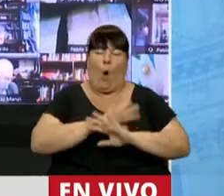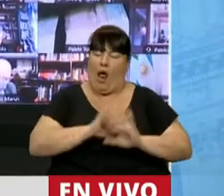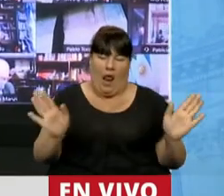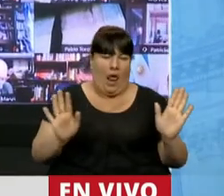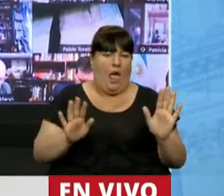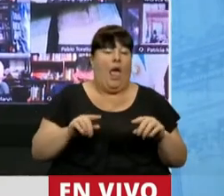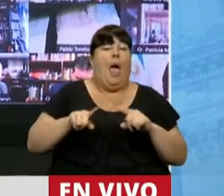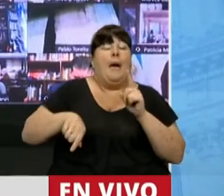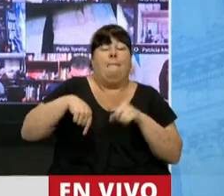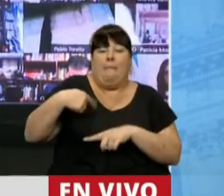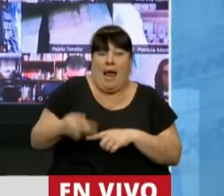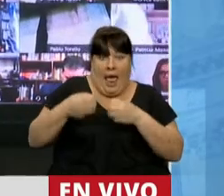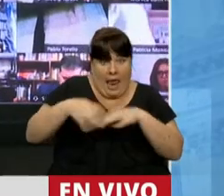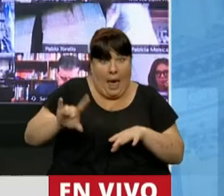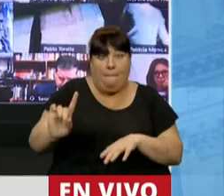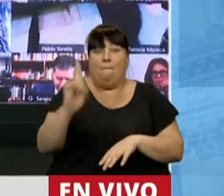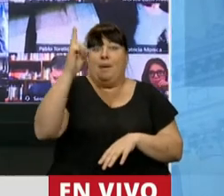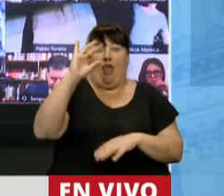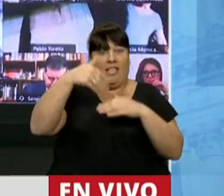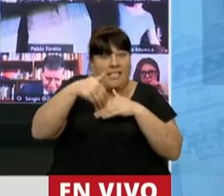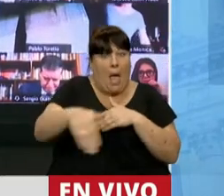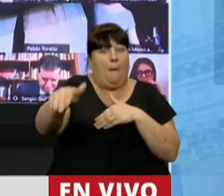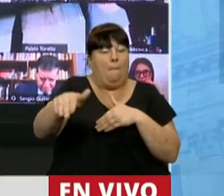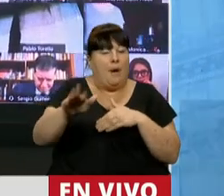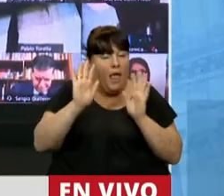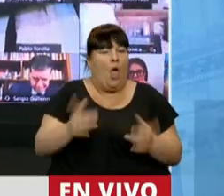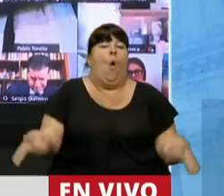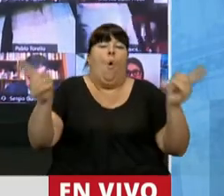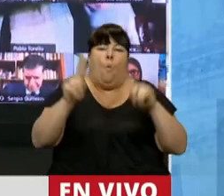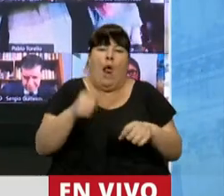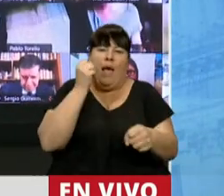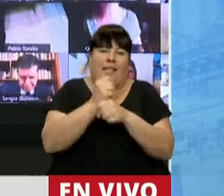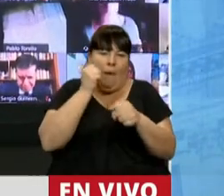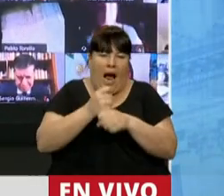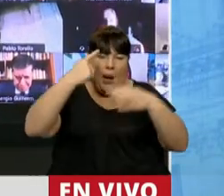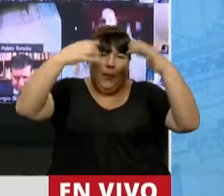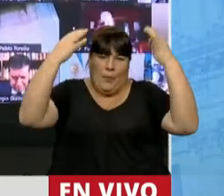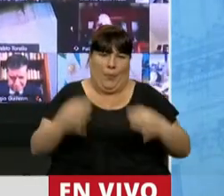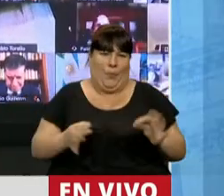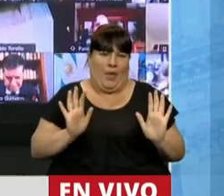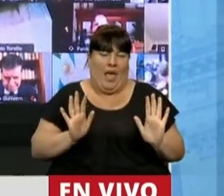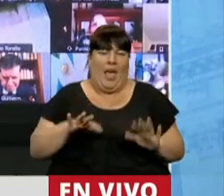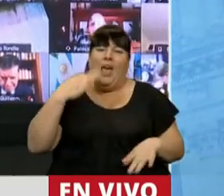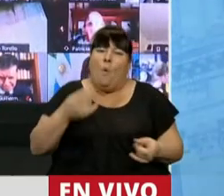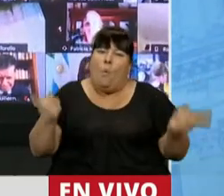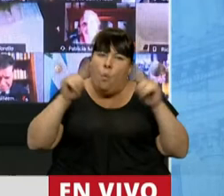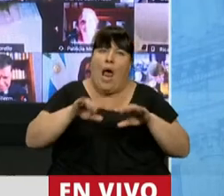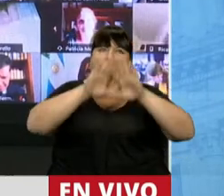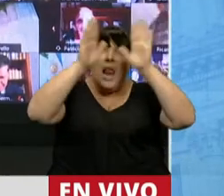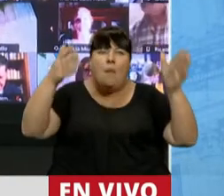y a partir de mañana, primero de diciembre, volvamos a la racionalidad, volvamos a la